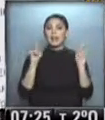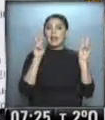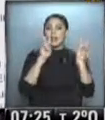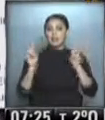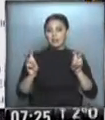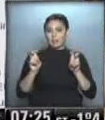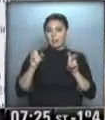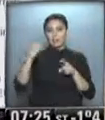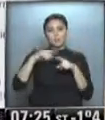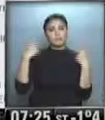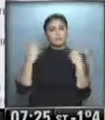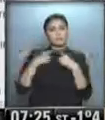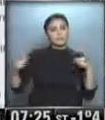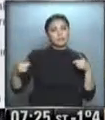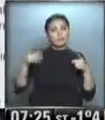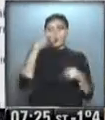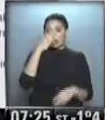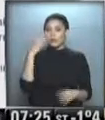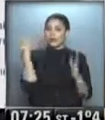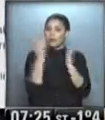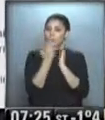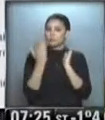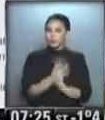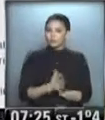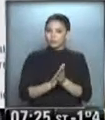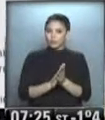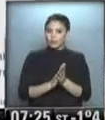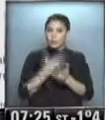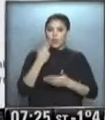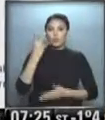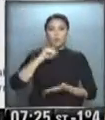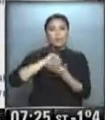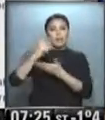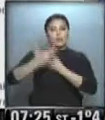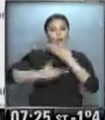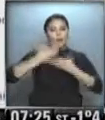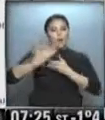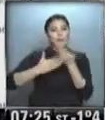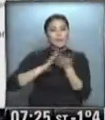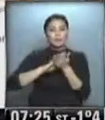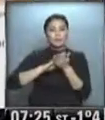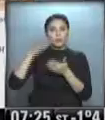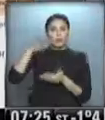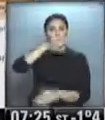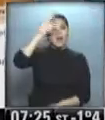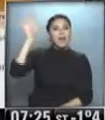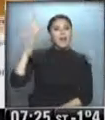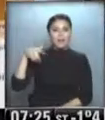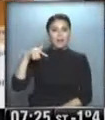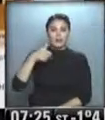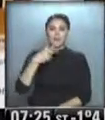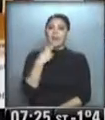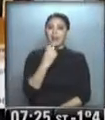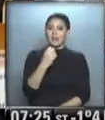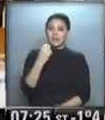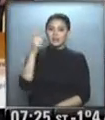mencionada, durante la reunión se pasó revista a la intensa cooperación bilateral en materia espacial, usos pacíficos de la